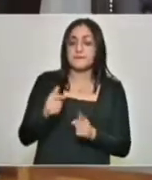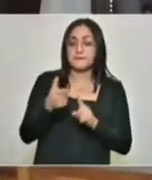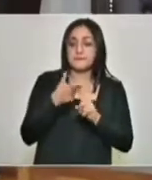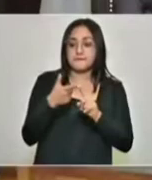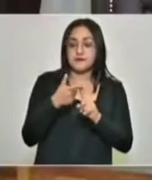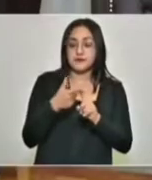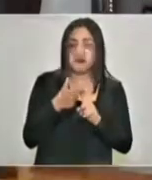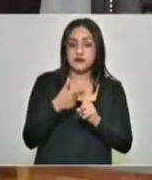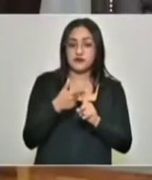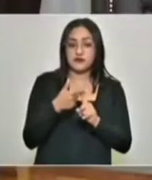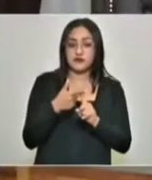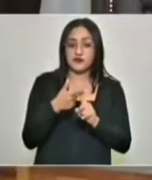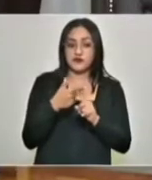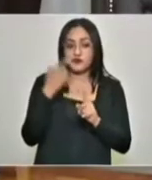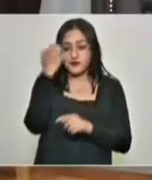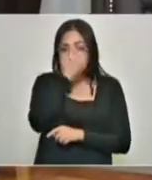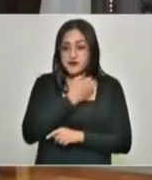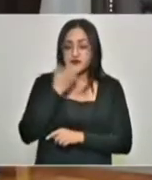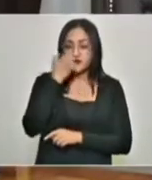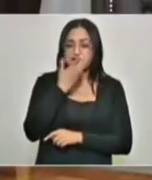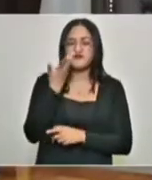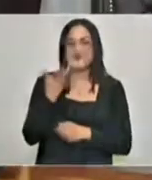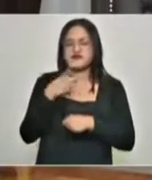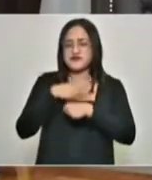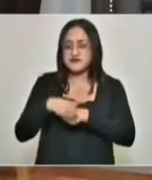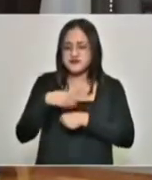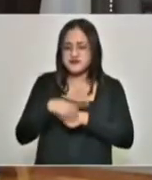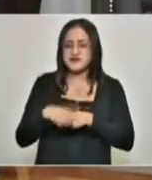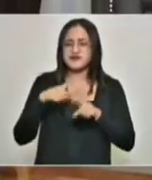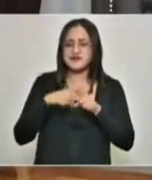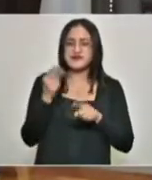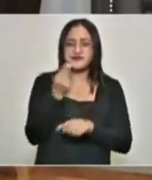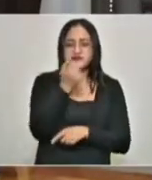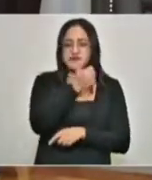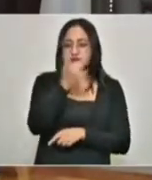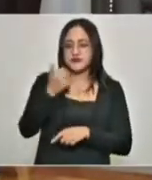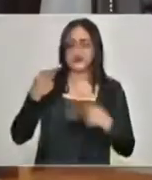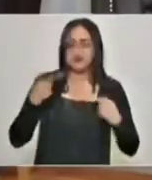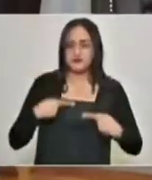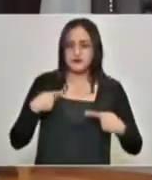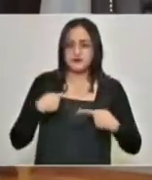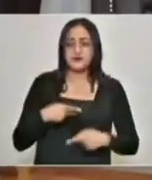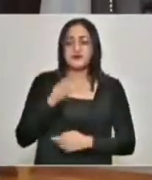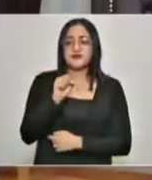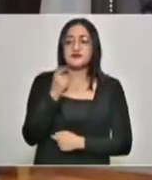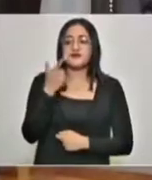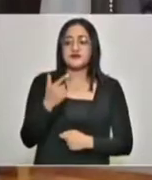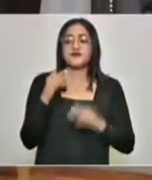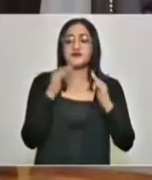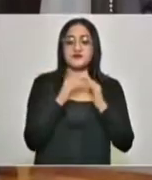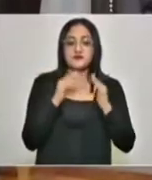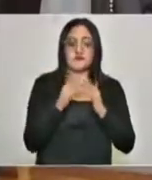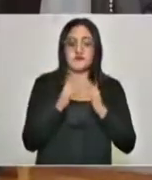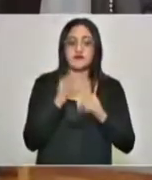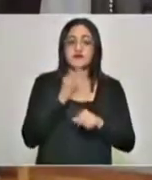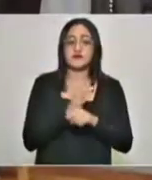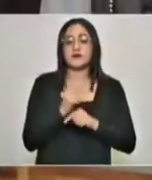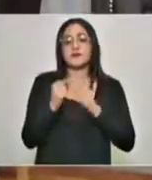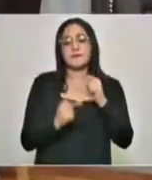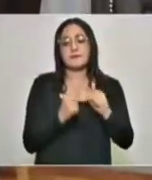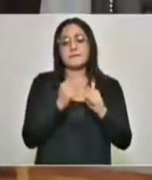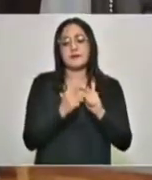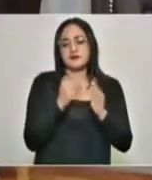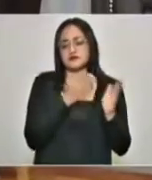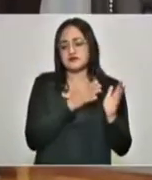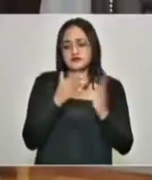análisis de daños e identificación de necesidades preliminar de 67 viviendas. Este va a ir incrementando